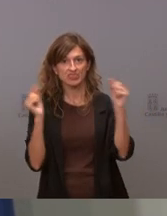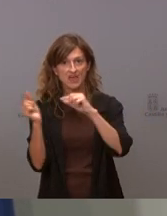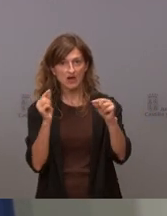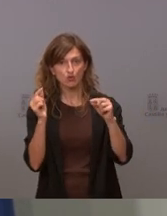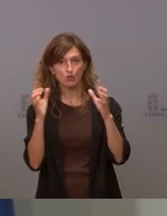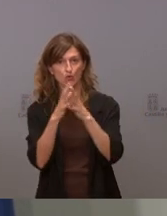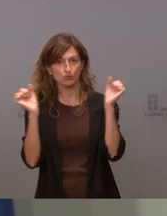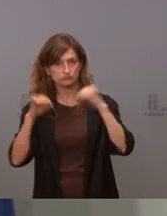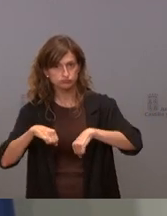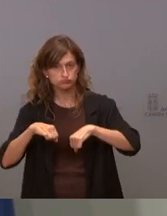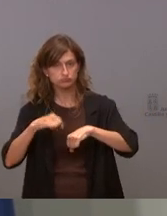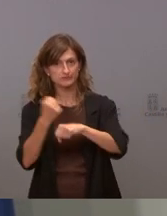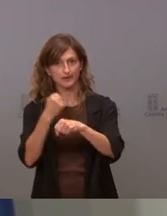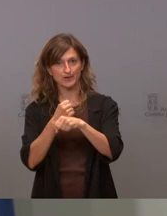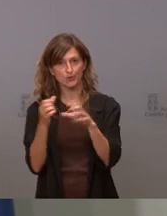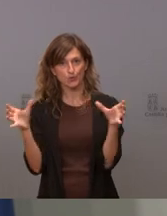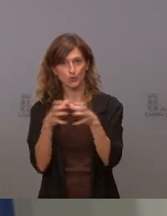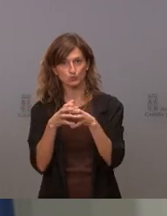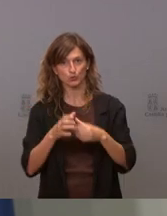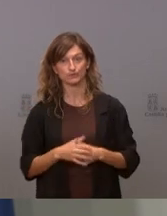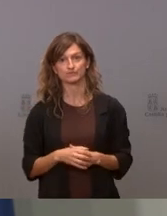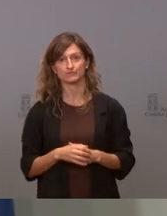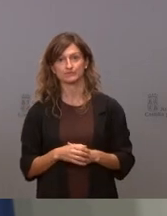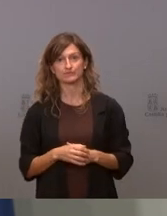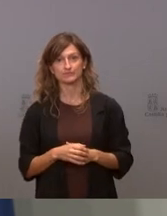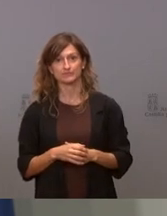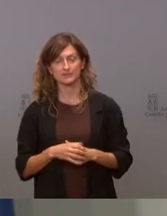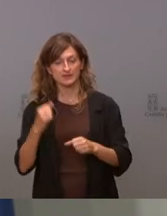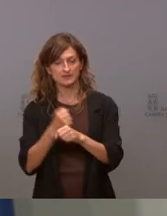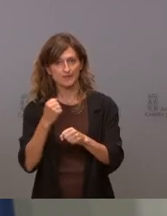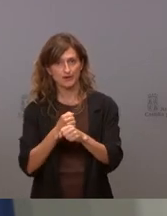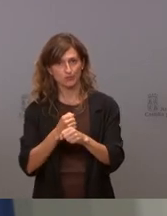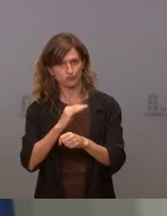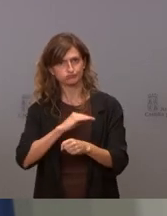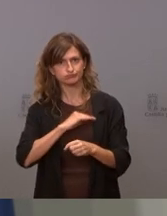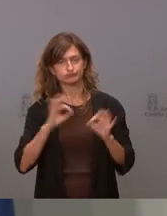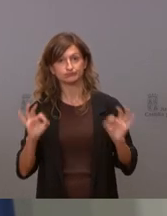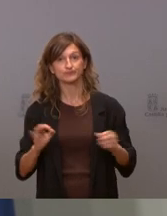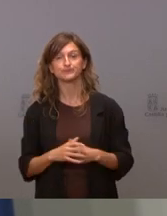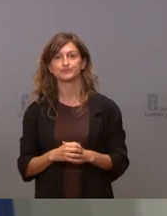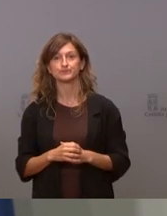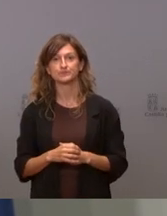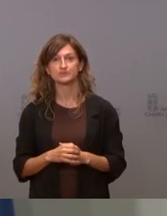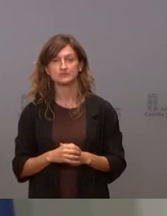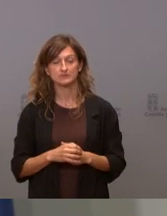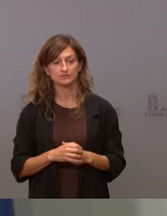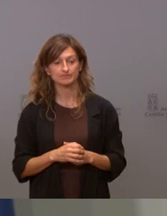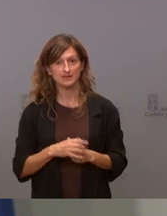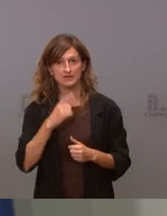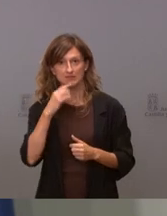del consenso, del trabajo conjunto y de un trabajo intenso. Y a ese respecto, no tenemos ninguna